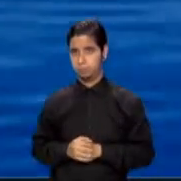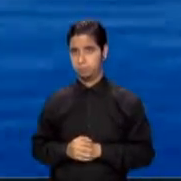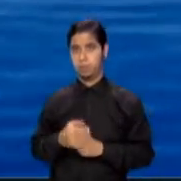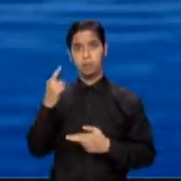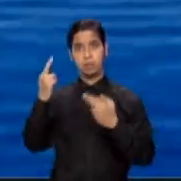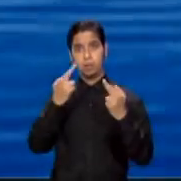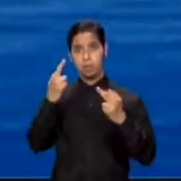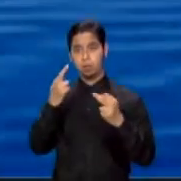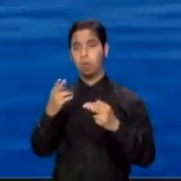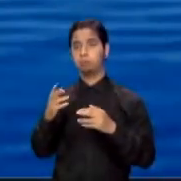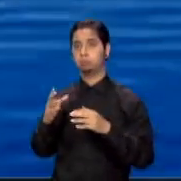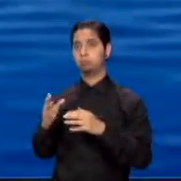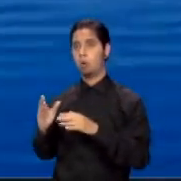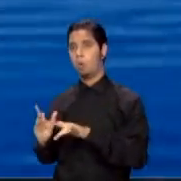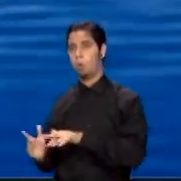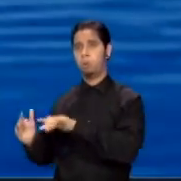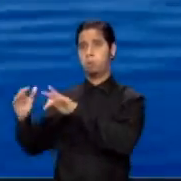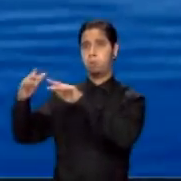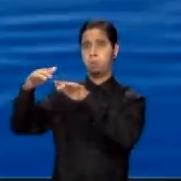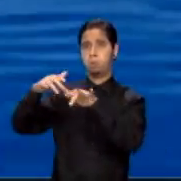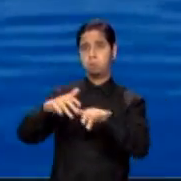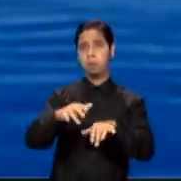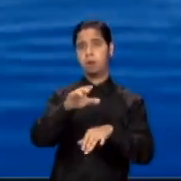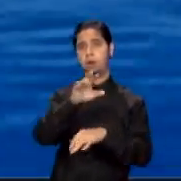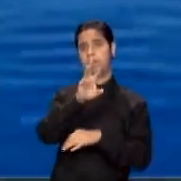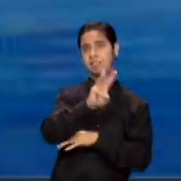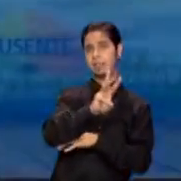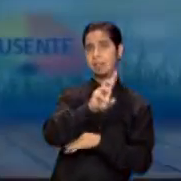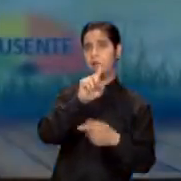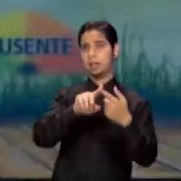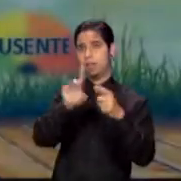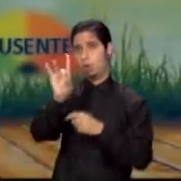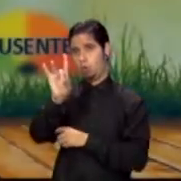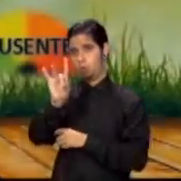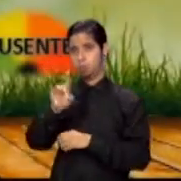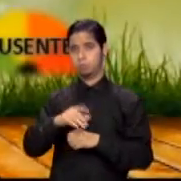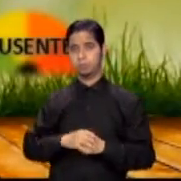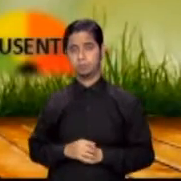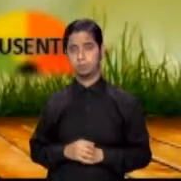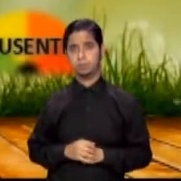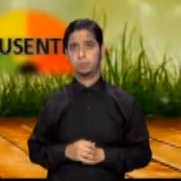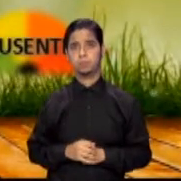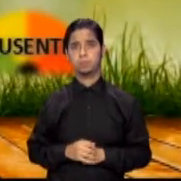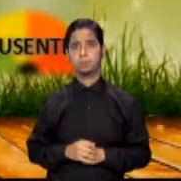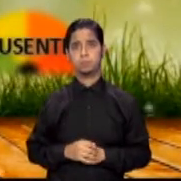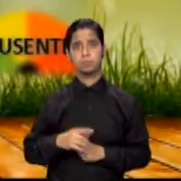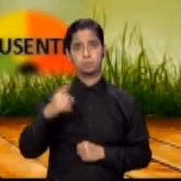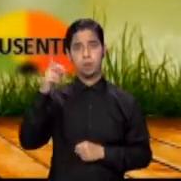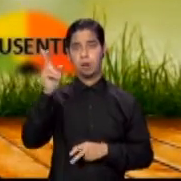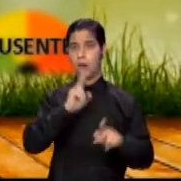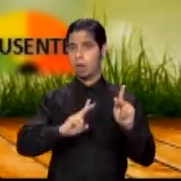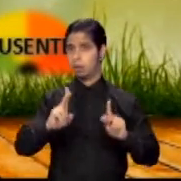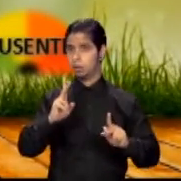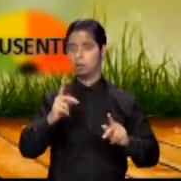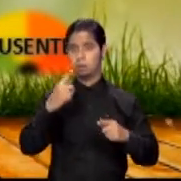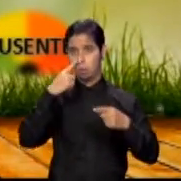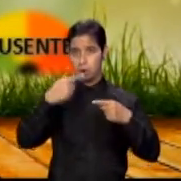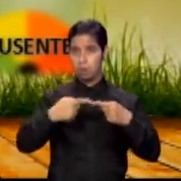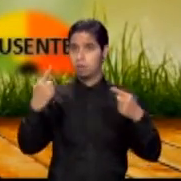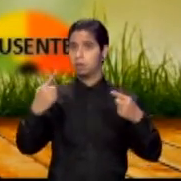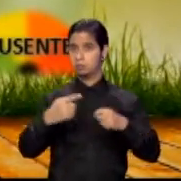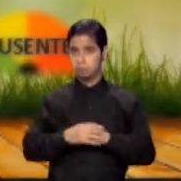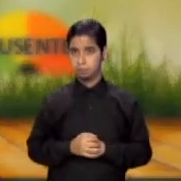ha estado llegando a la zona con oleajes de 6 a 8 pies de altura y rompientes de hasta 10 pies de altura. Para nuestros compañeros con problemas respiratorios